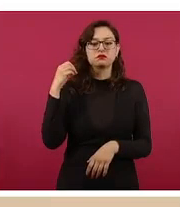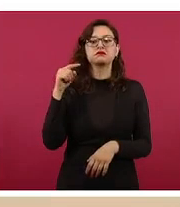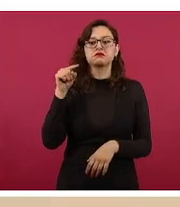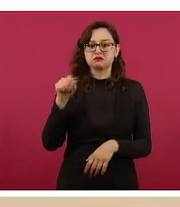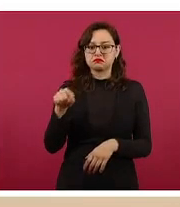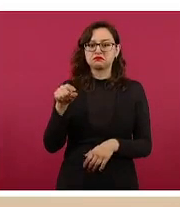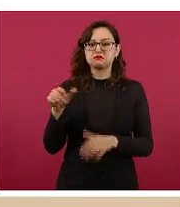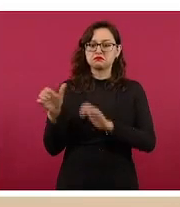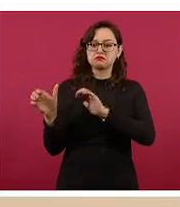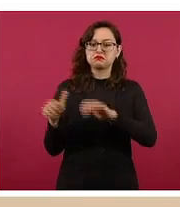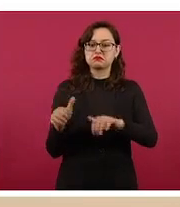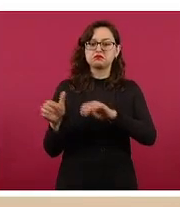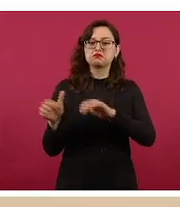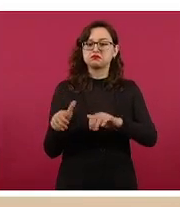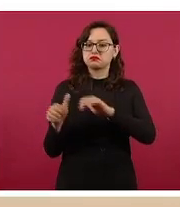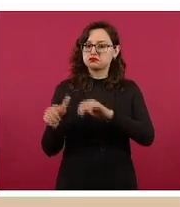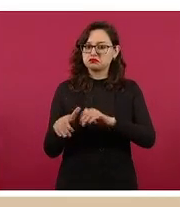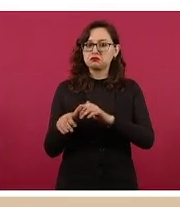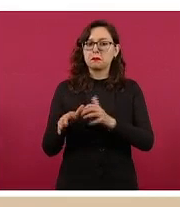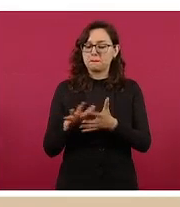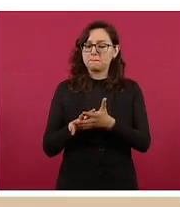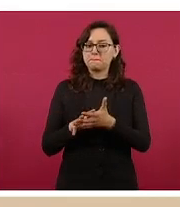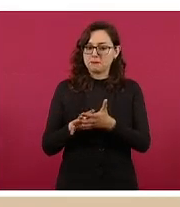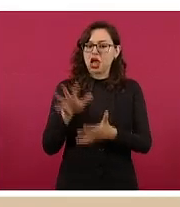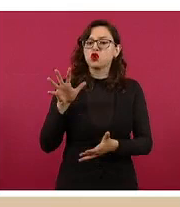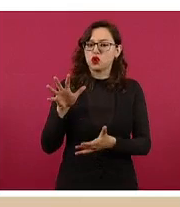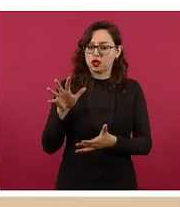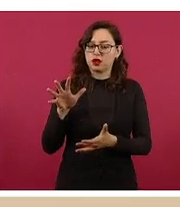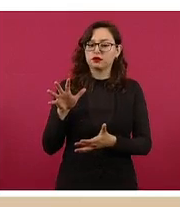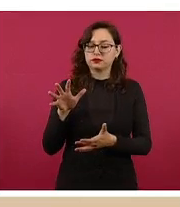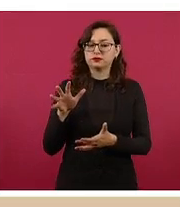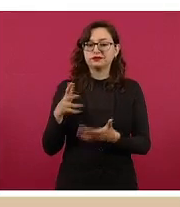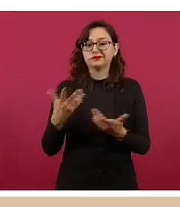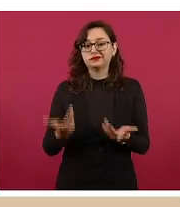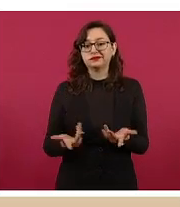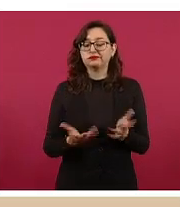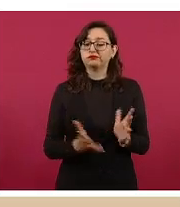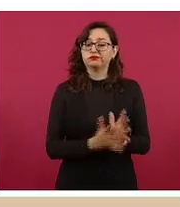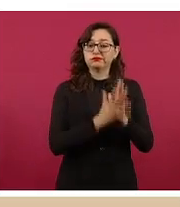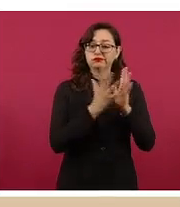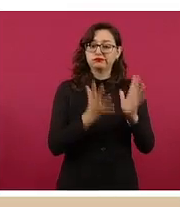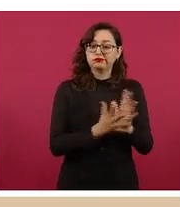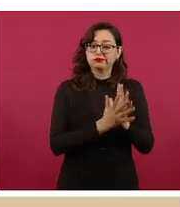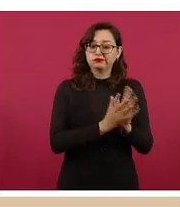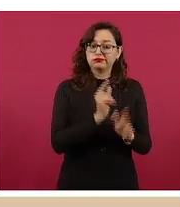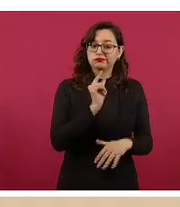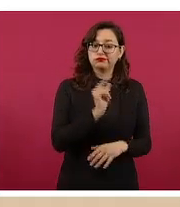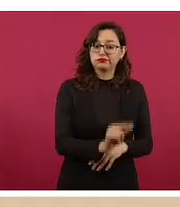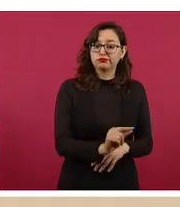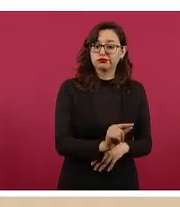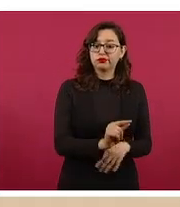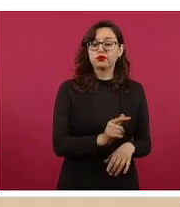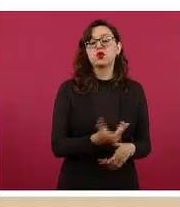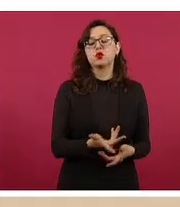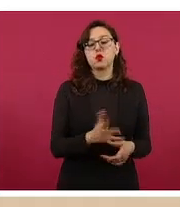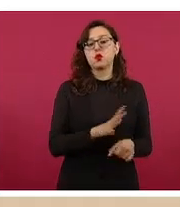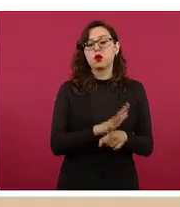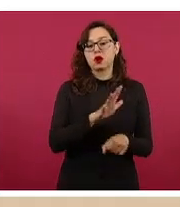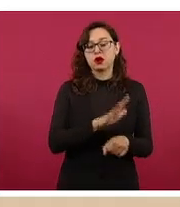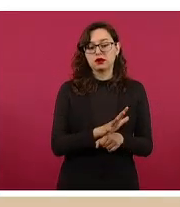el mayor porcentaje de acreditación y con la que tuvieron menor participación de médicos postulantes fueron Colima,